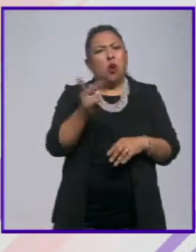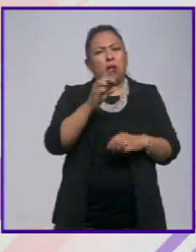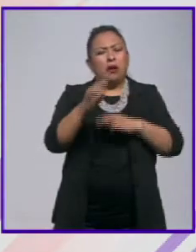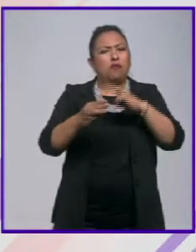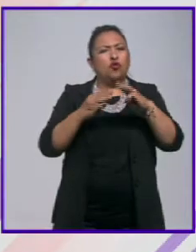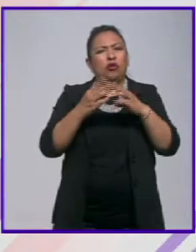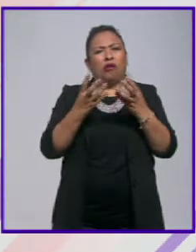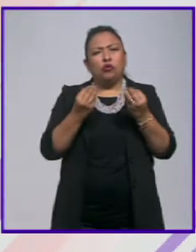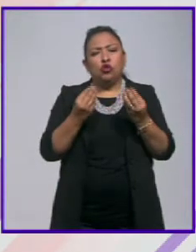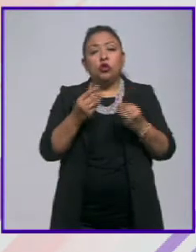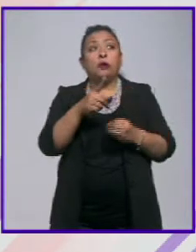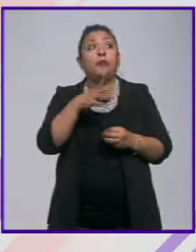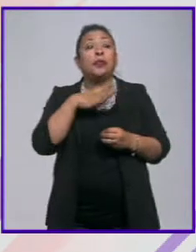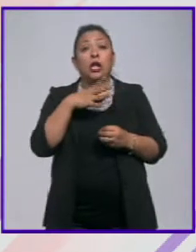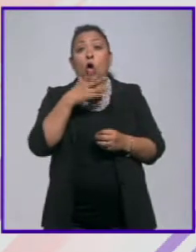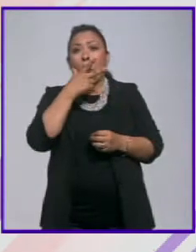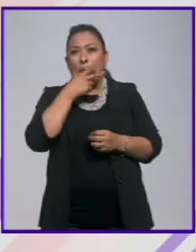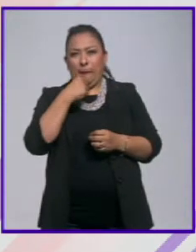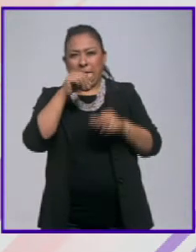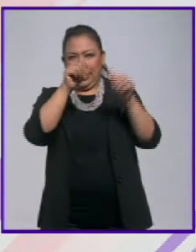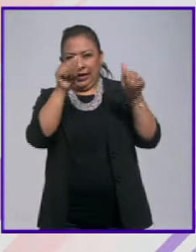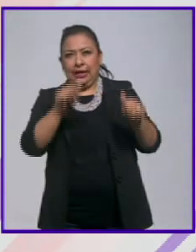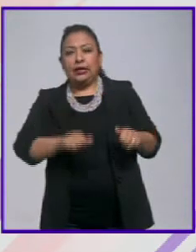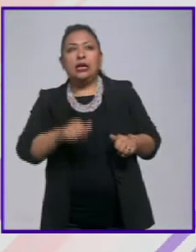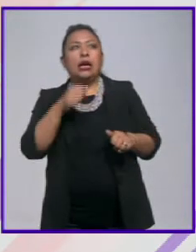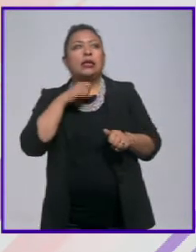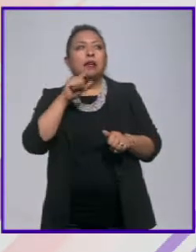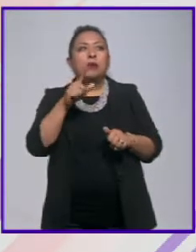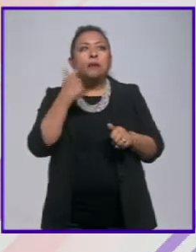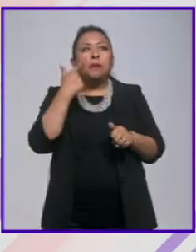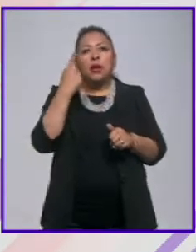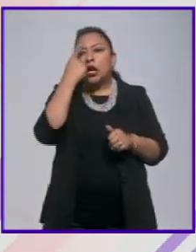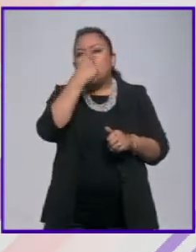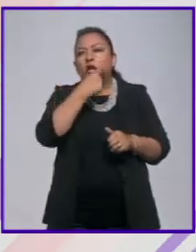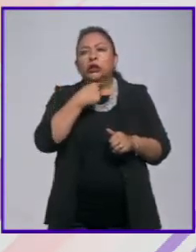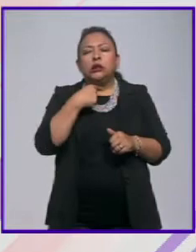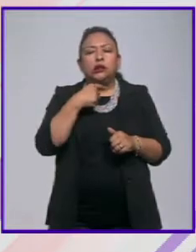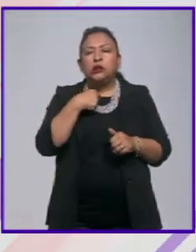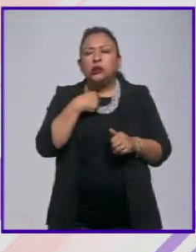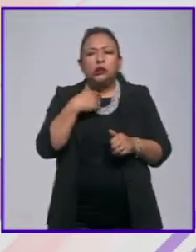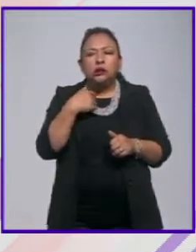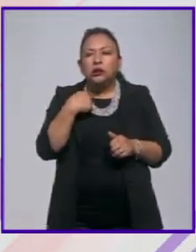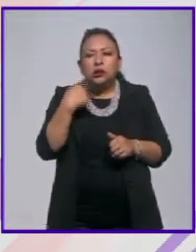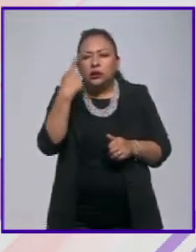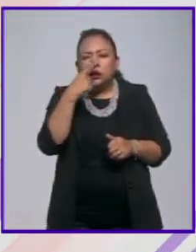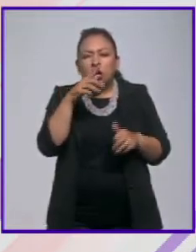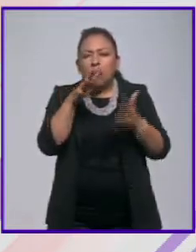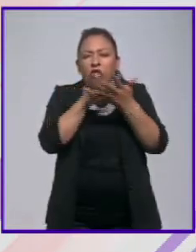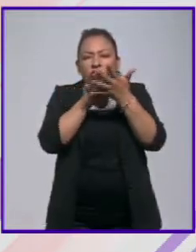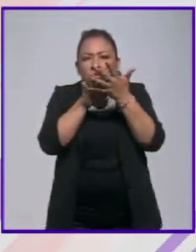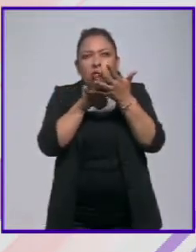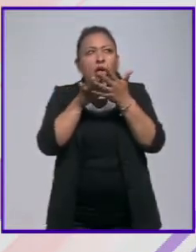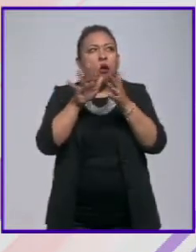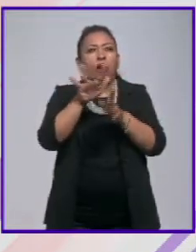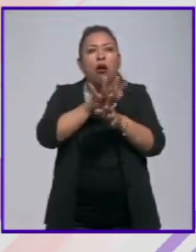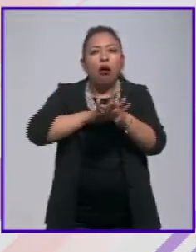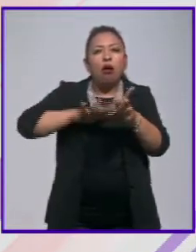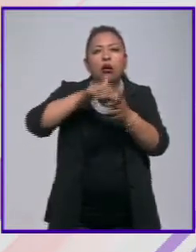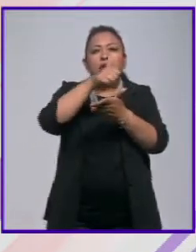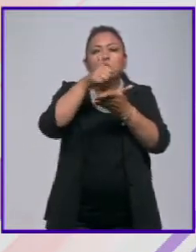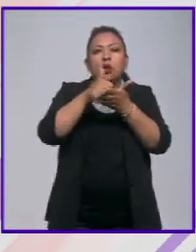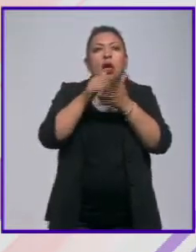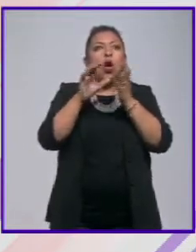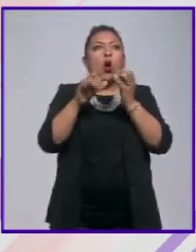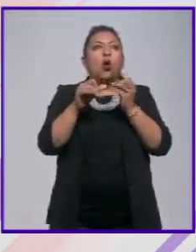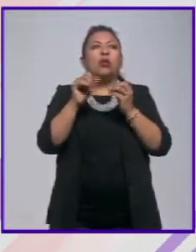El artista también realiza una síntesis de rostros apenas reconocibles con el paisaje urbano que los rodea o